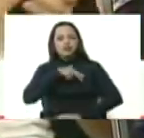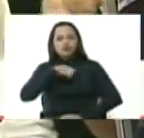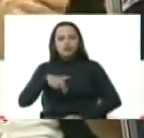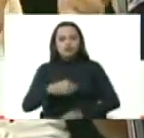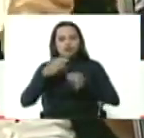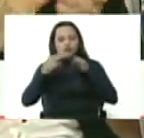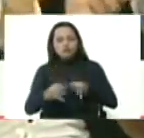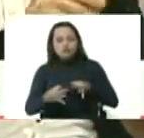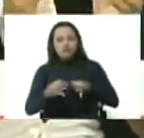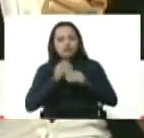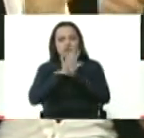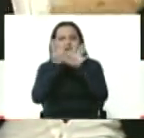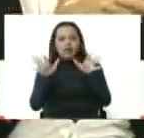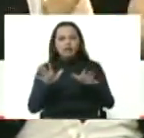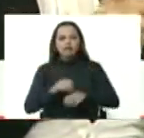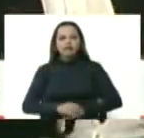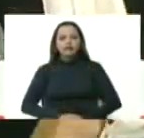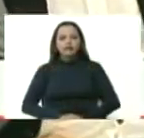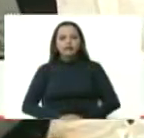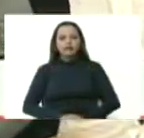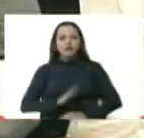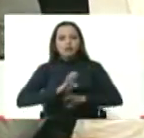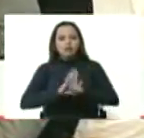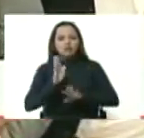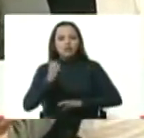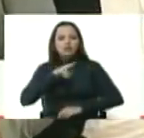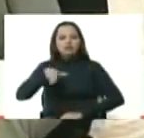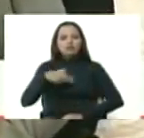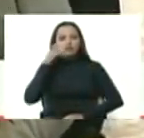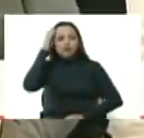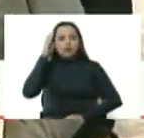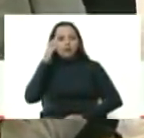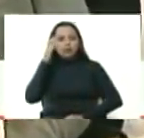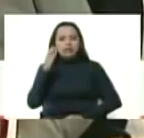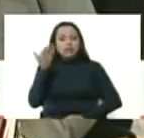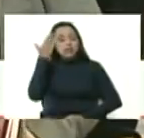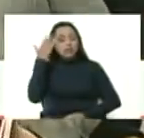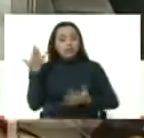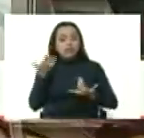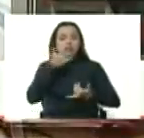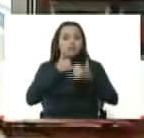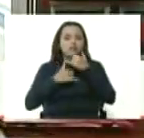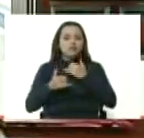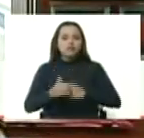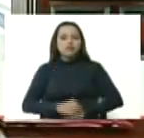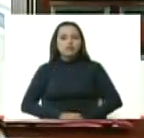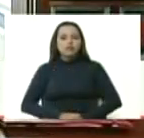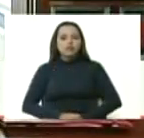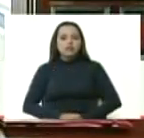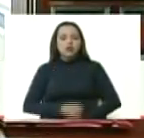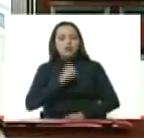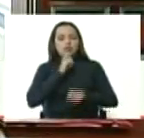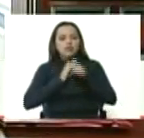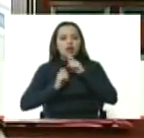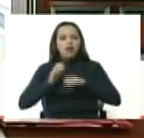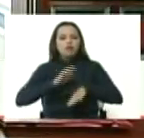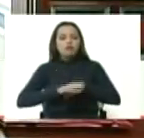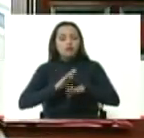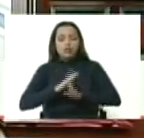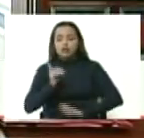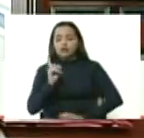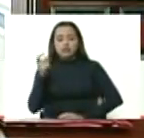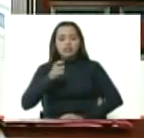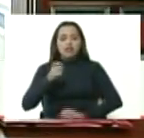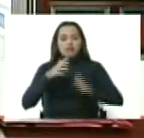honestos. Porque somos capaces de enfrentar las dificultades. Porque no dependemos de ningún imperio del mundo. A nosotros sí nos va